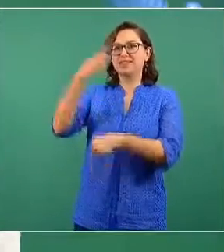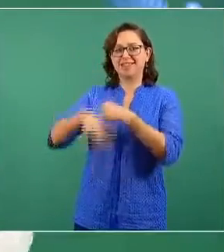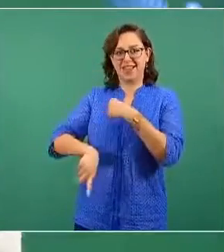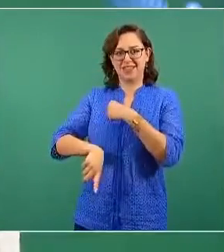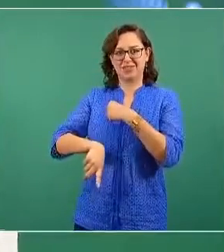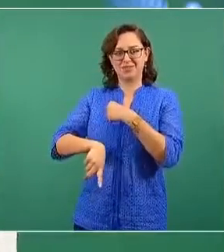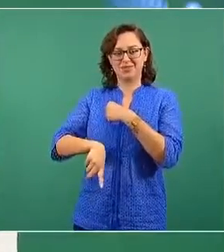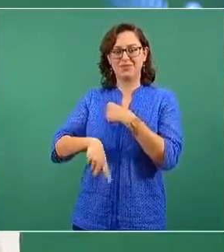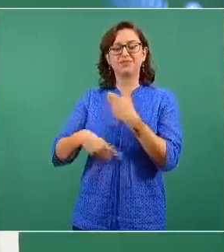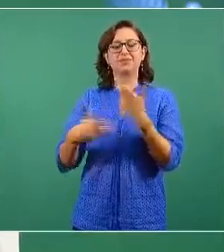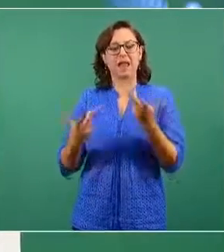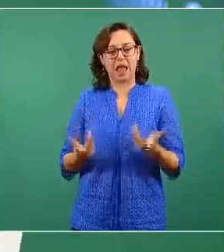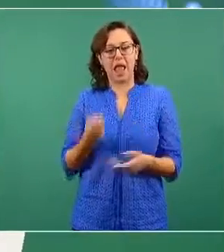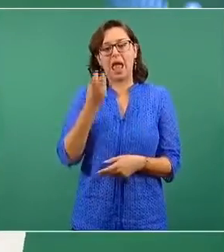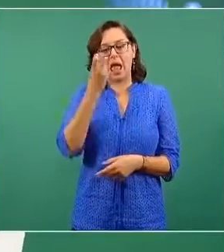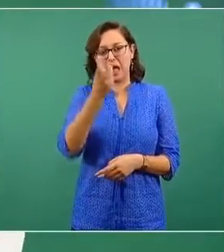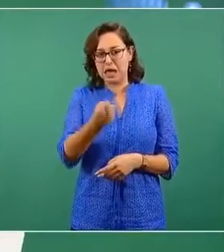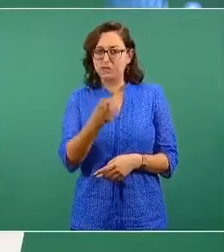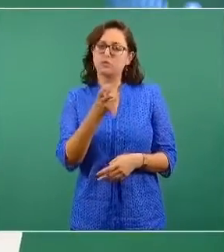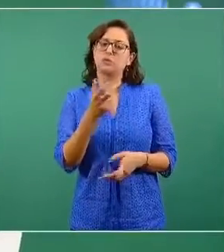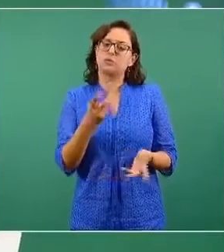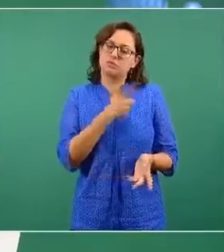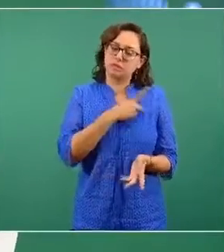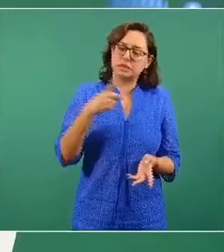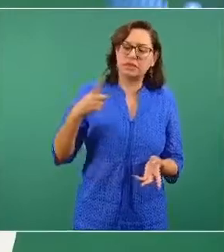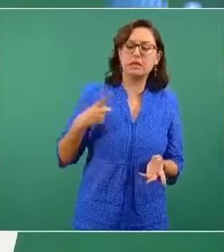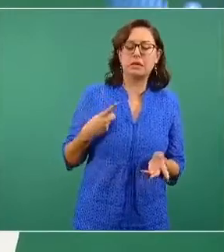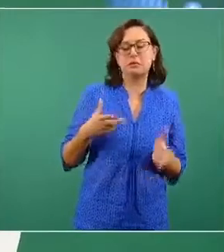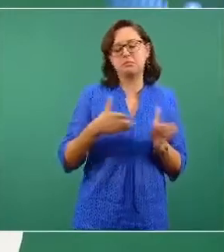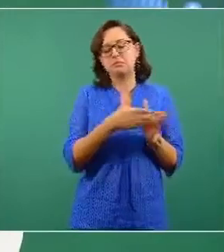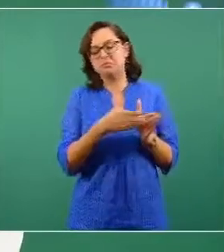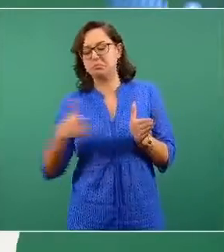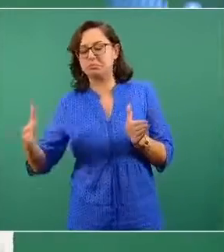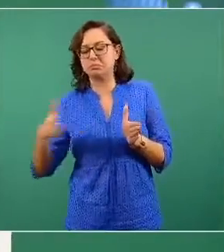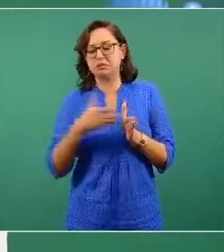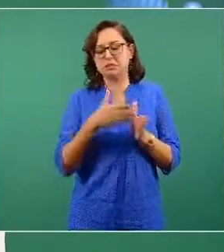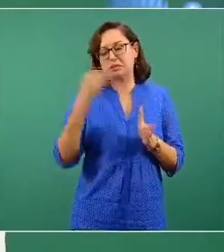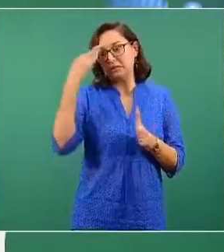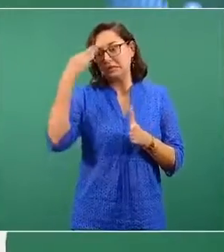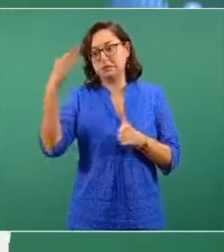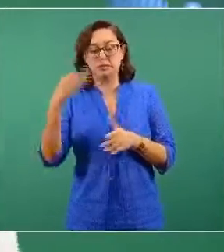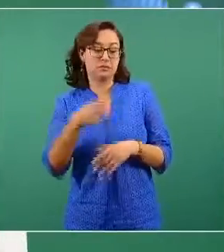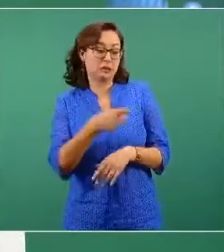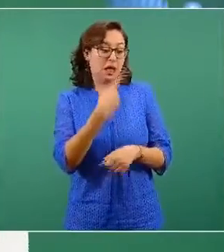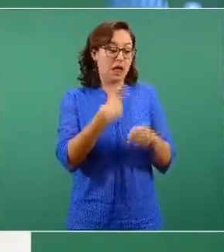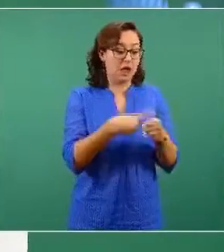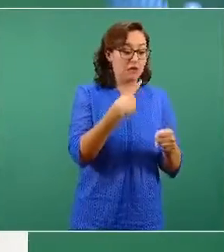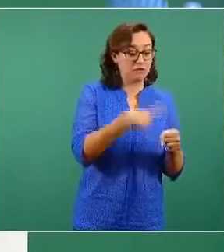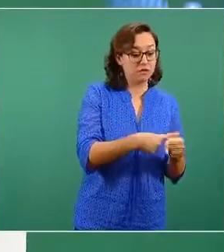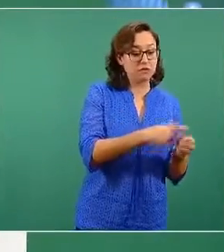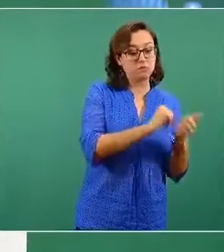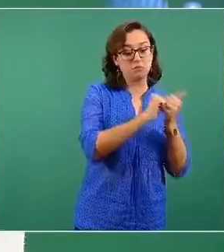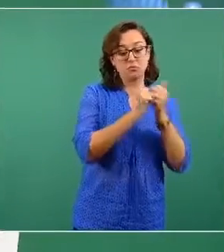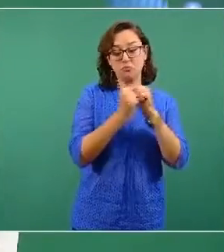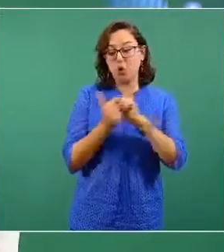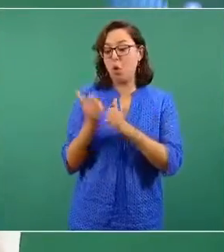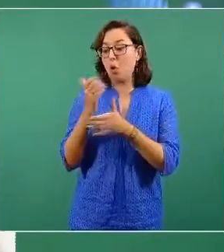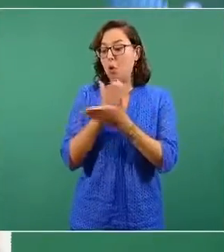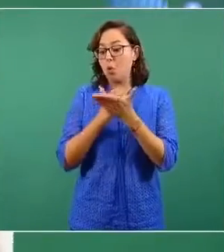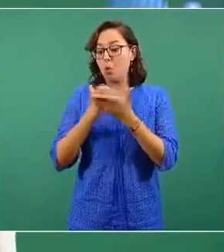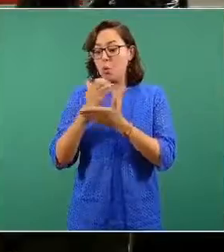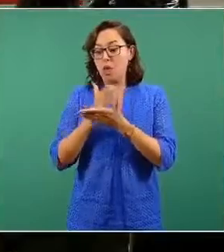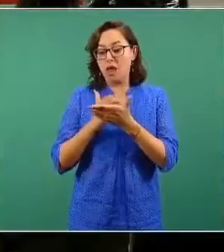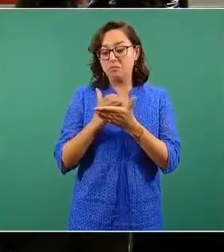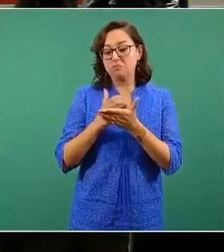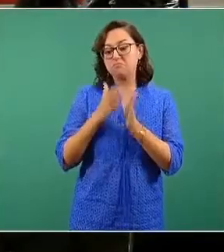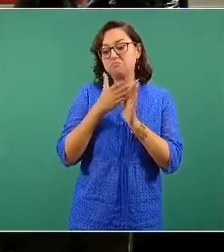ponen plazos o intervalos entre la resolución de una enfermedad y el momento de vacunación para